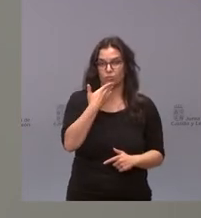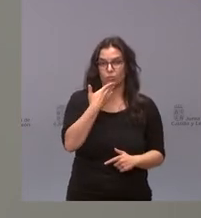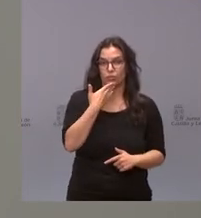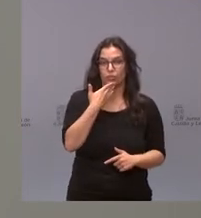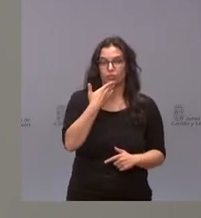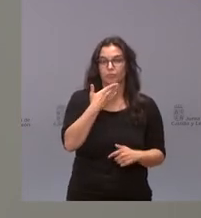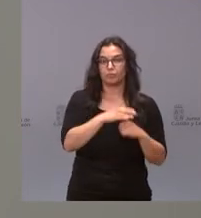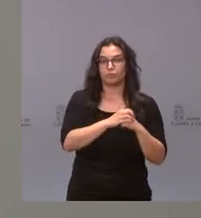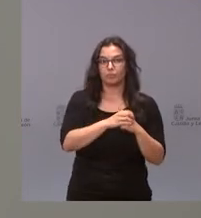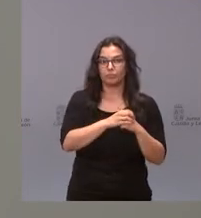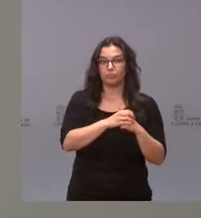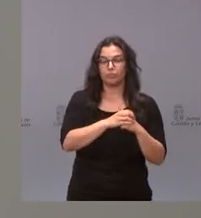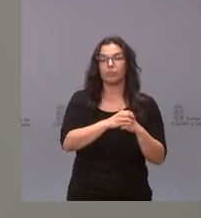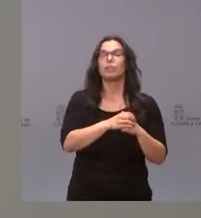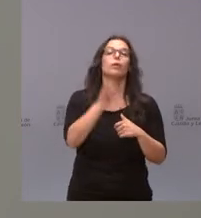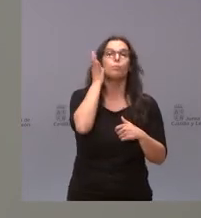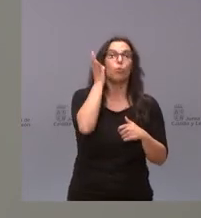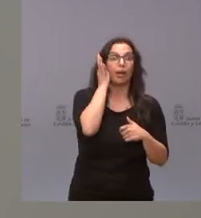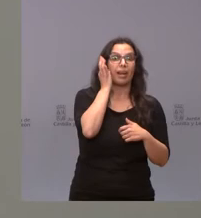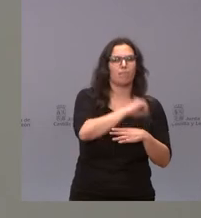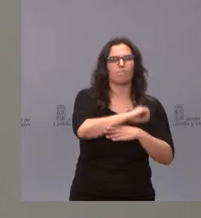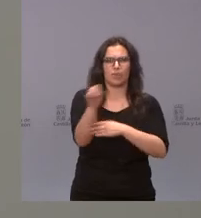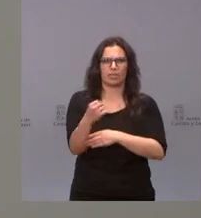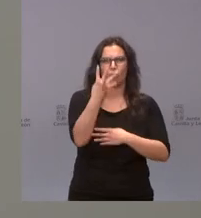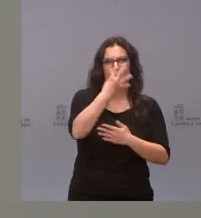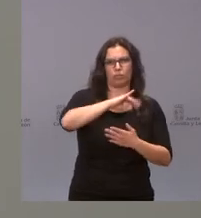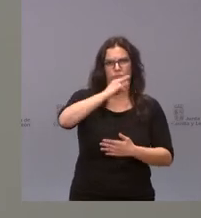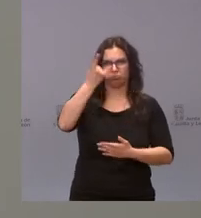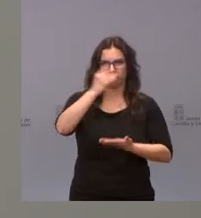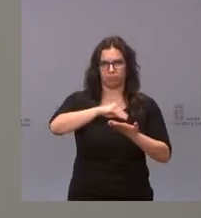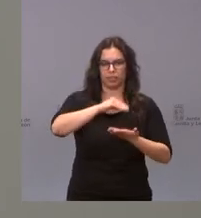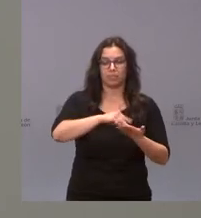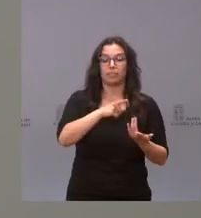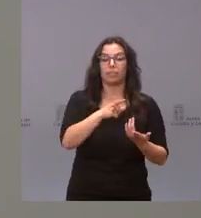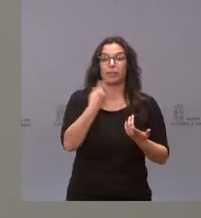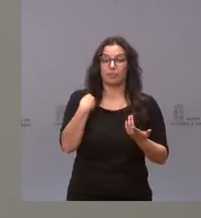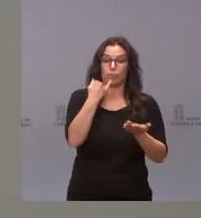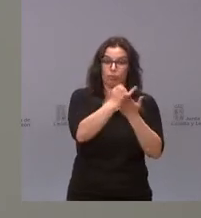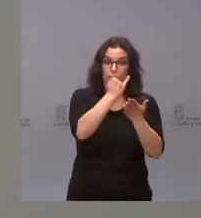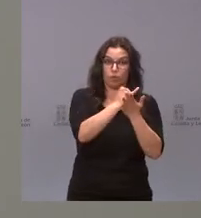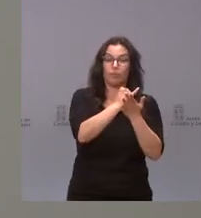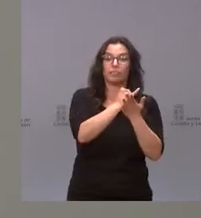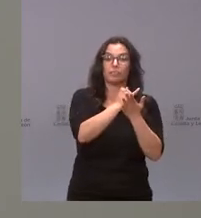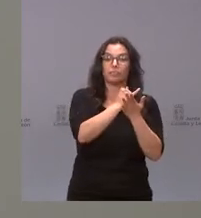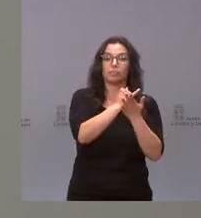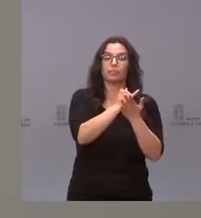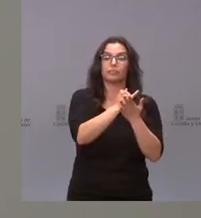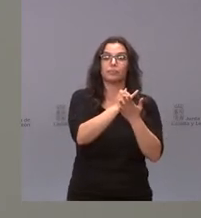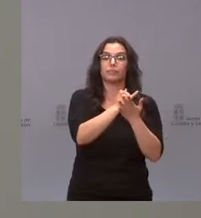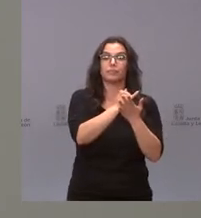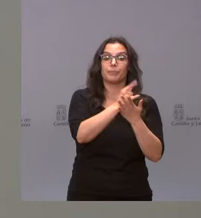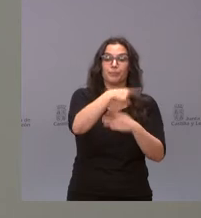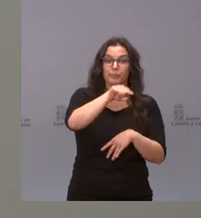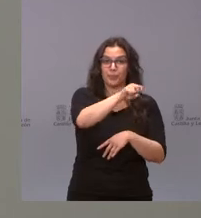cuatro veces más mujeres que hombres y de estos test de este estudio que se realizó, 310